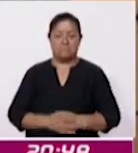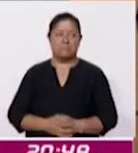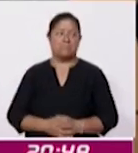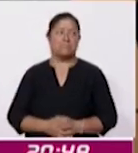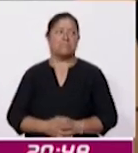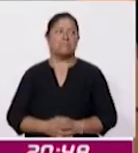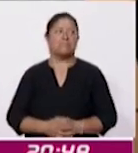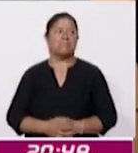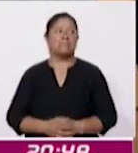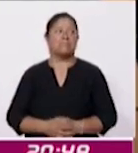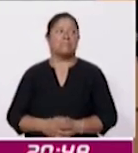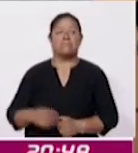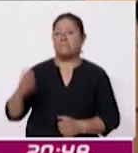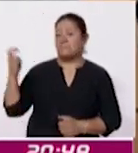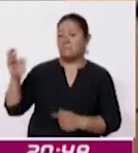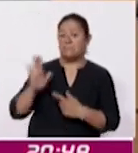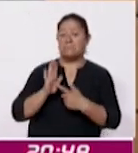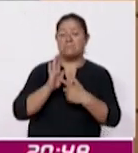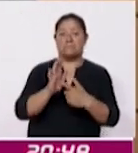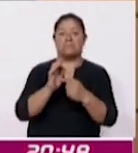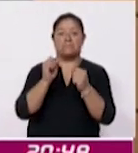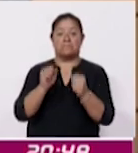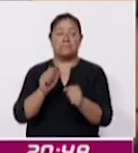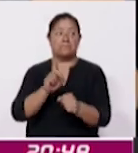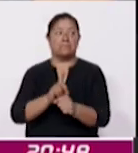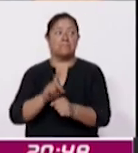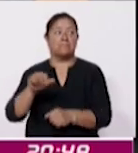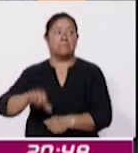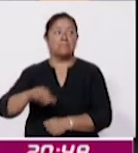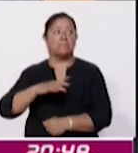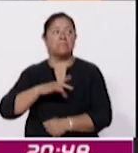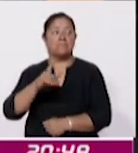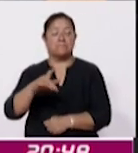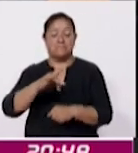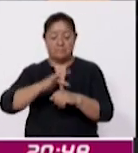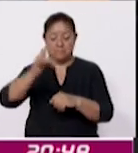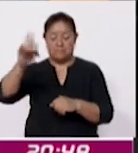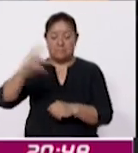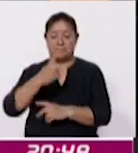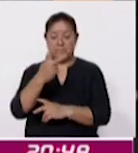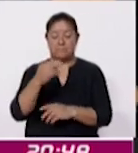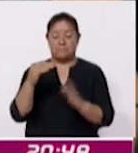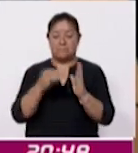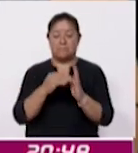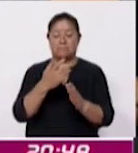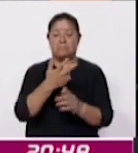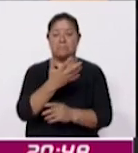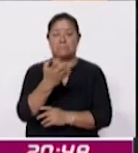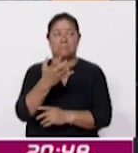Botsuana presentó en sociedad el jueves un diamante de casi 2.500 kilates